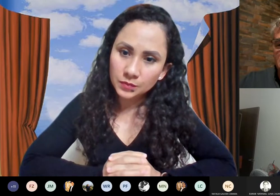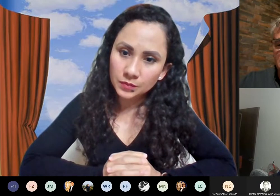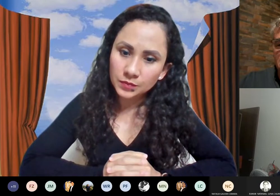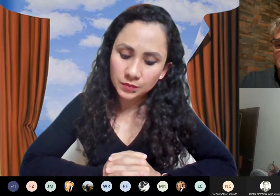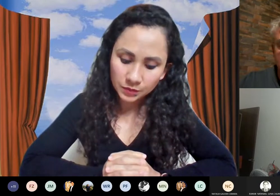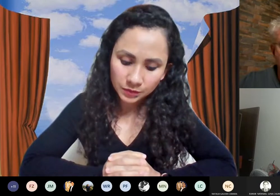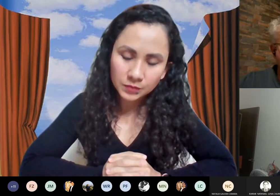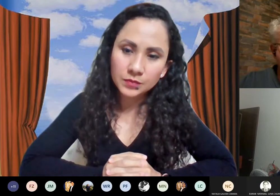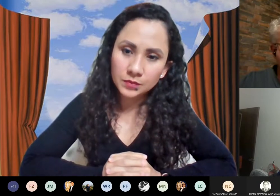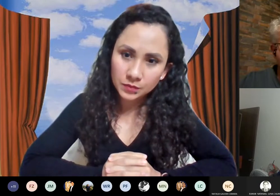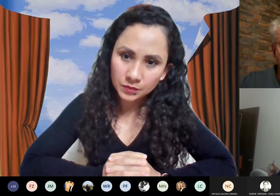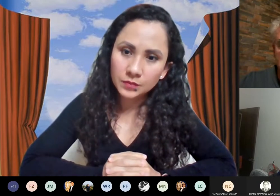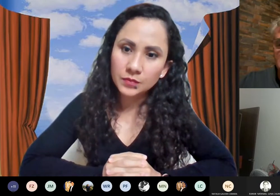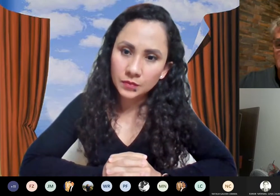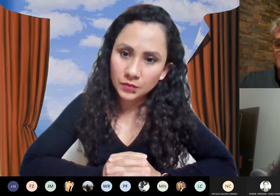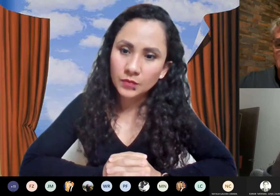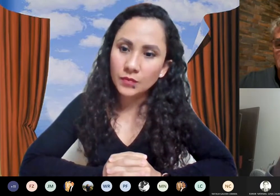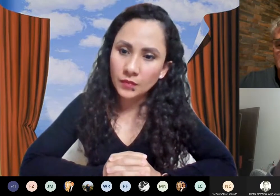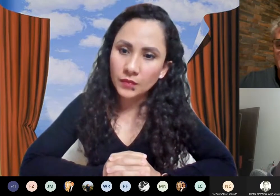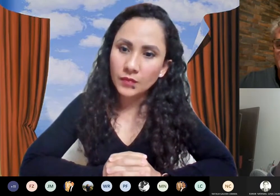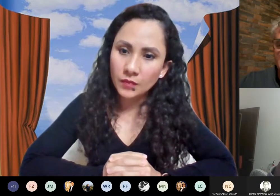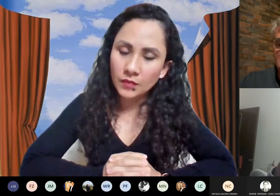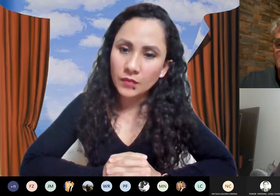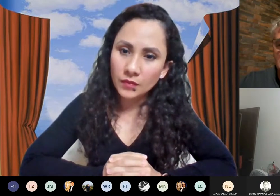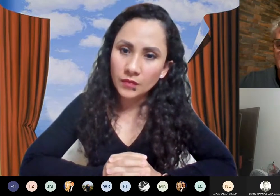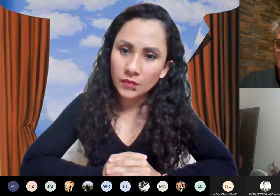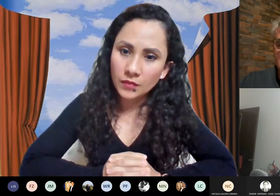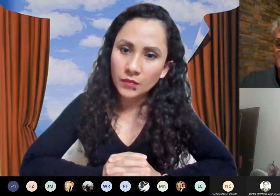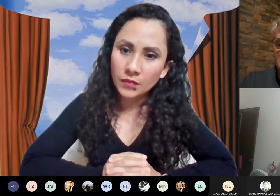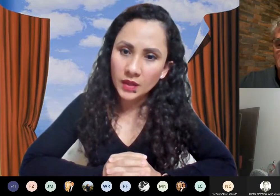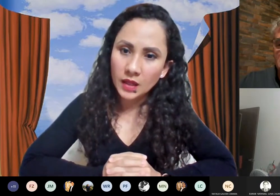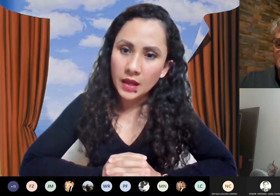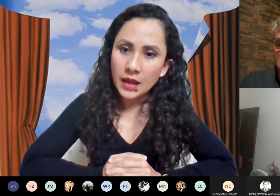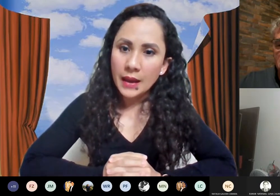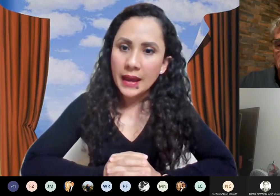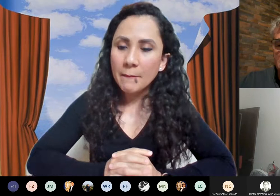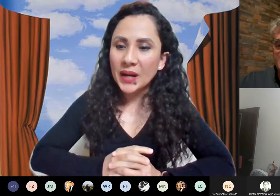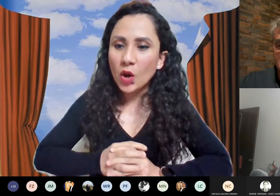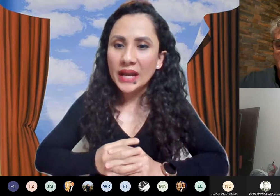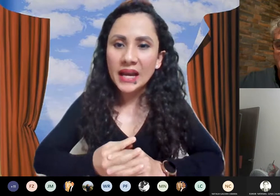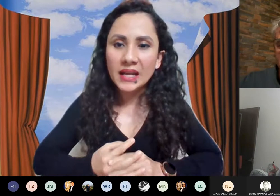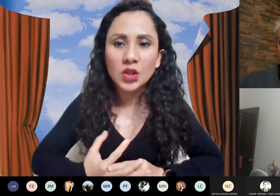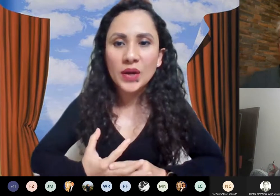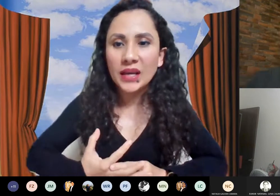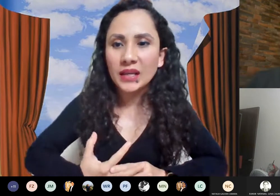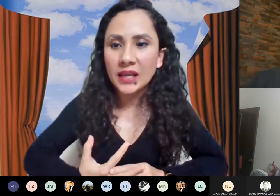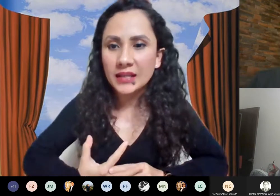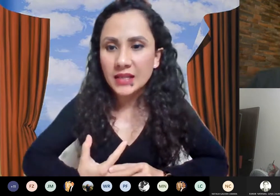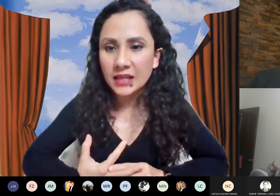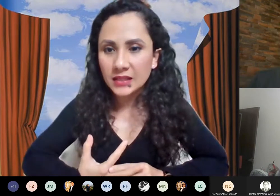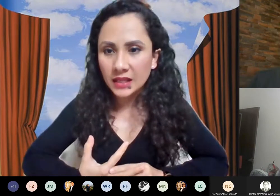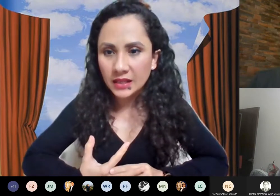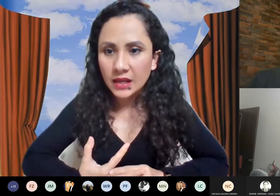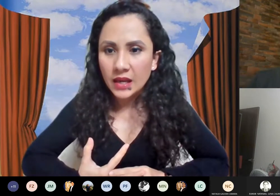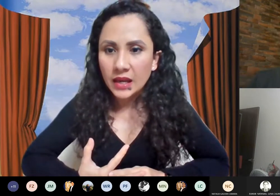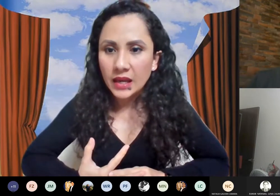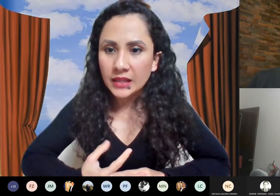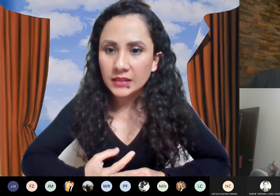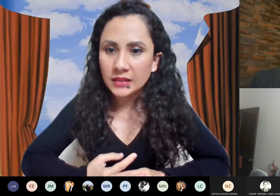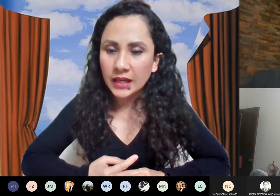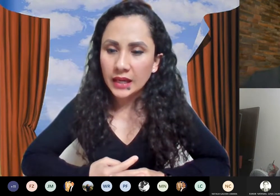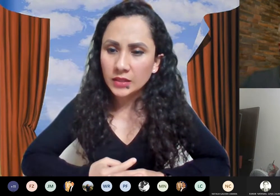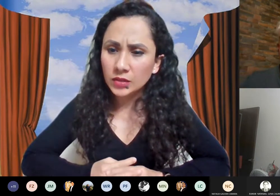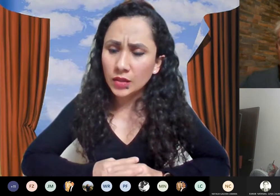sugerencia de literatura o alguna idea para cómo cómo atacar este problema Pero ¿qué es lo que quieres hacer?